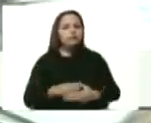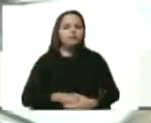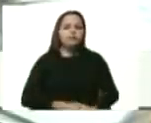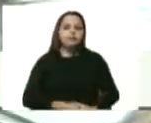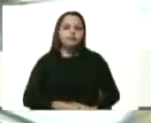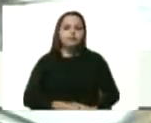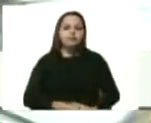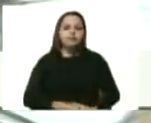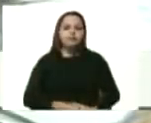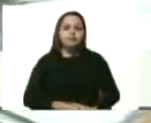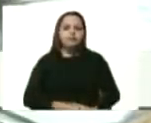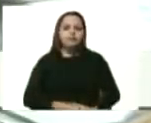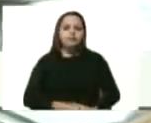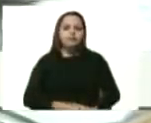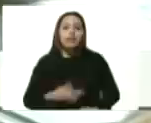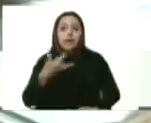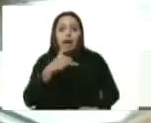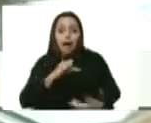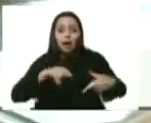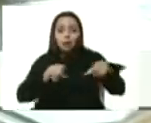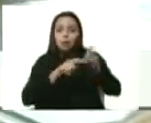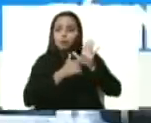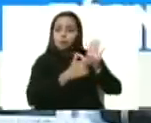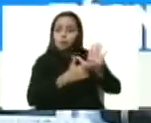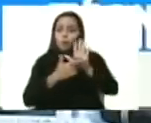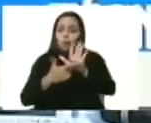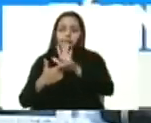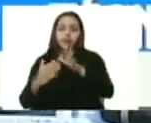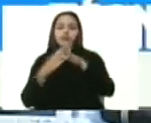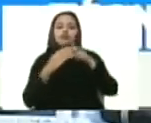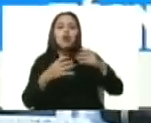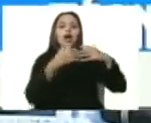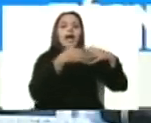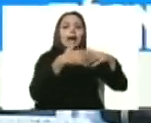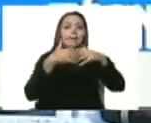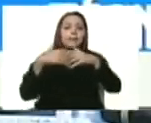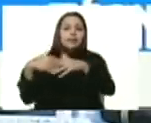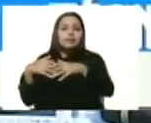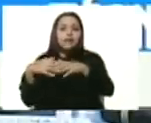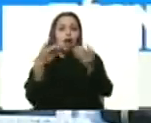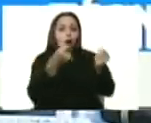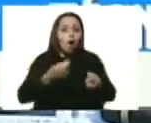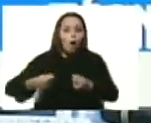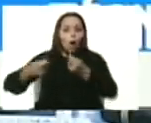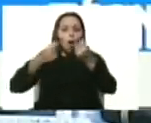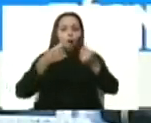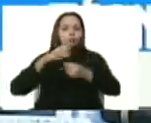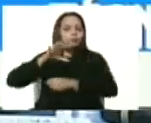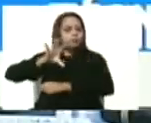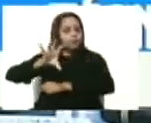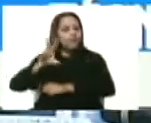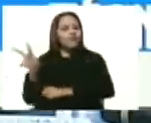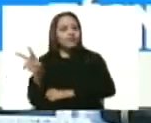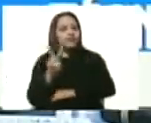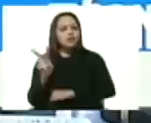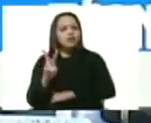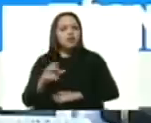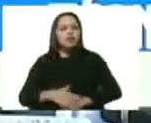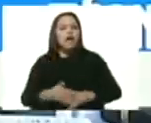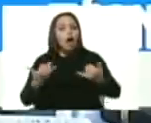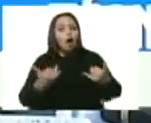Eso se tradujo y se reflejó obviamente en todos los sectores económicos del país. y estamos en un proceso de